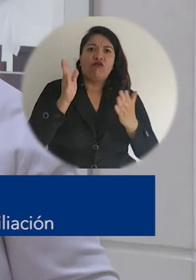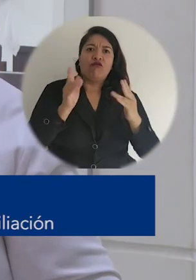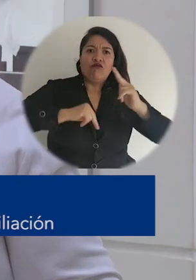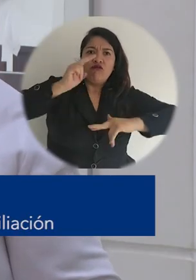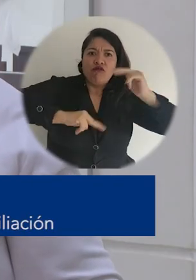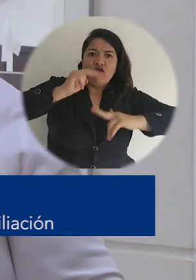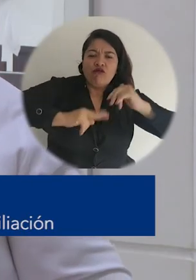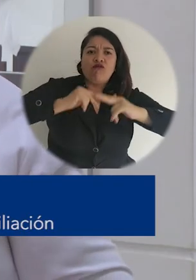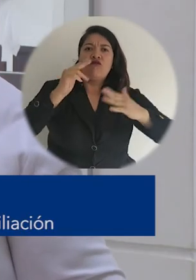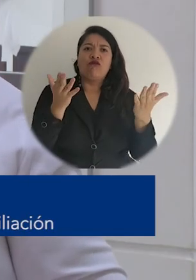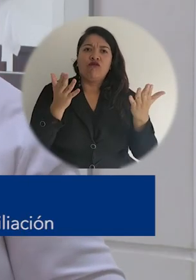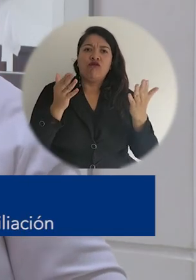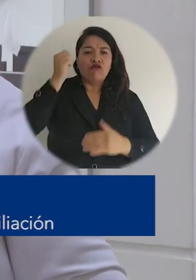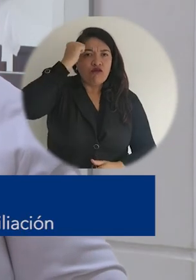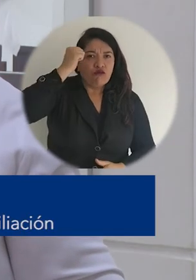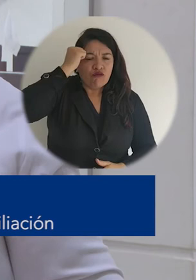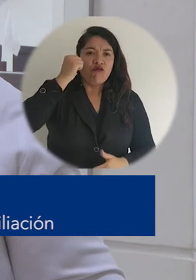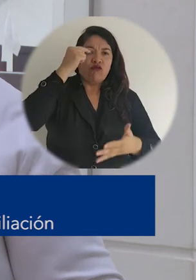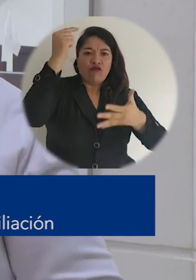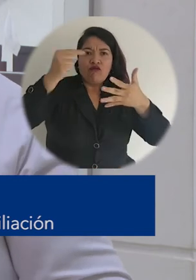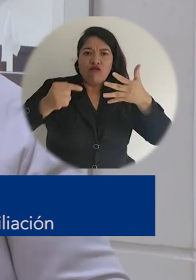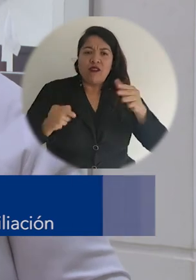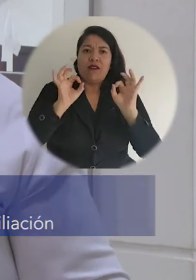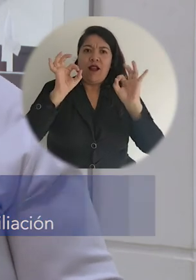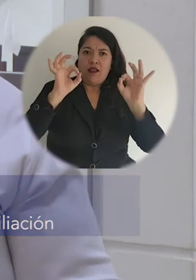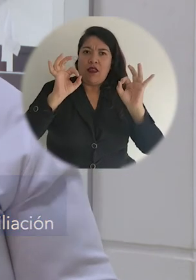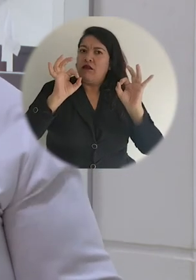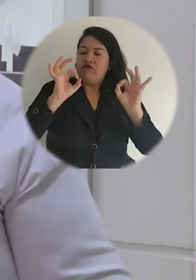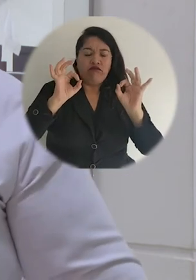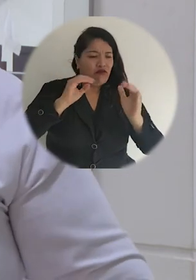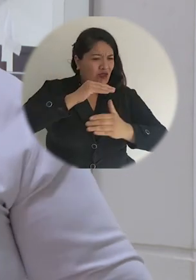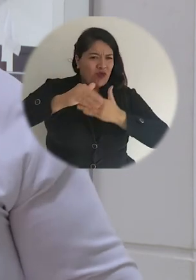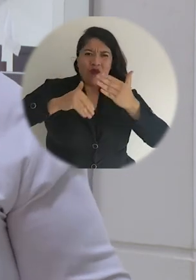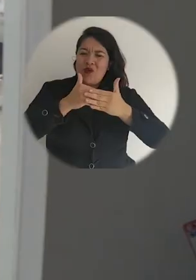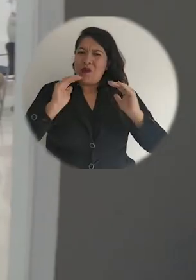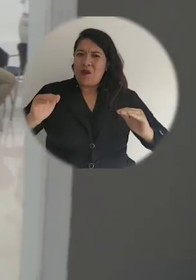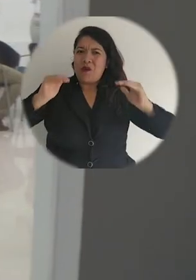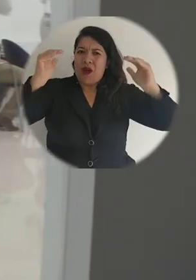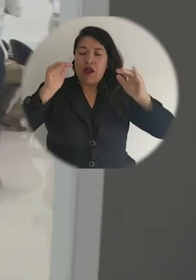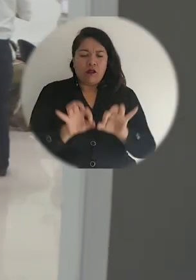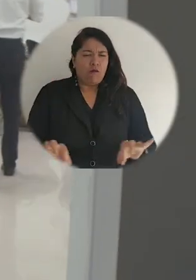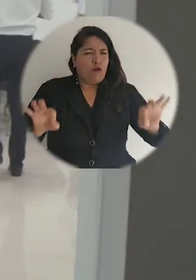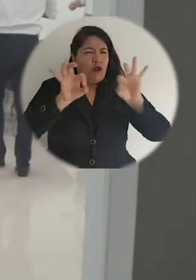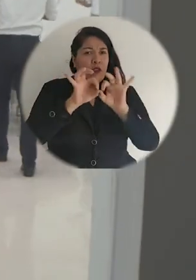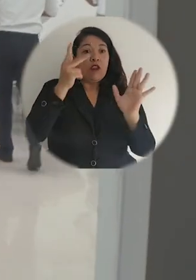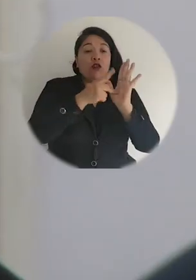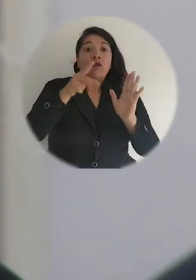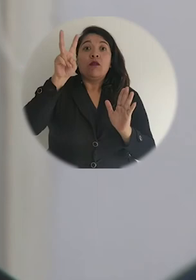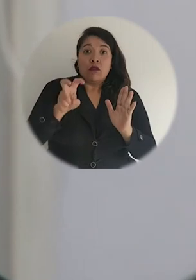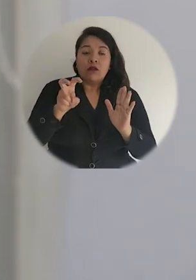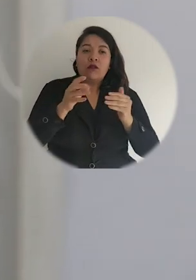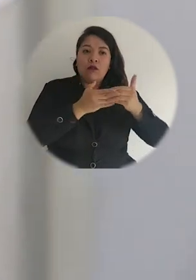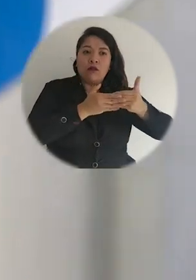Nosotros hemos crecido en todo, en infraestructura, en la parte de docencia y en calidad, que es importante